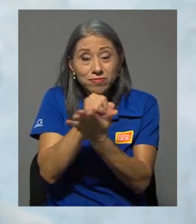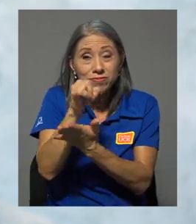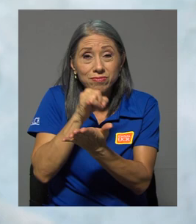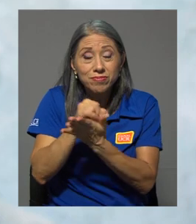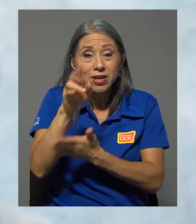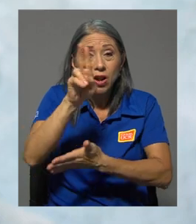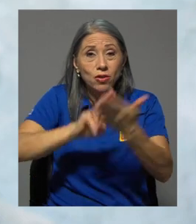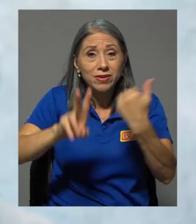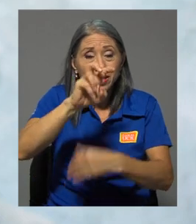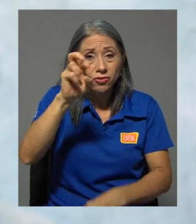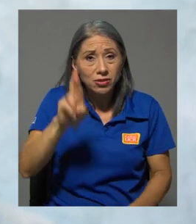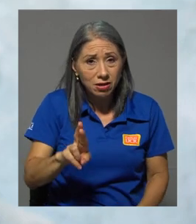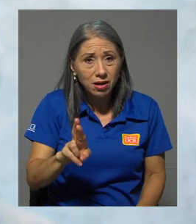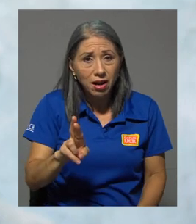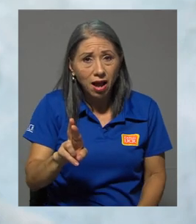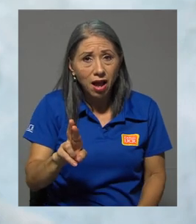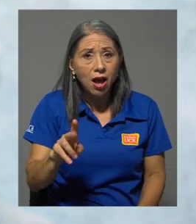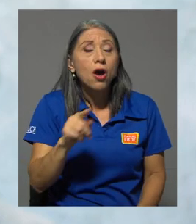Costa Rica,